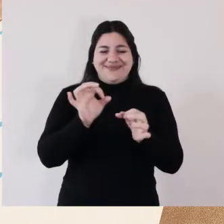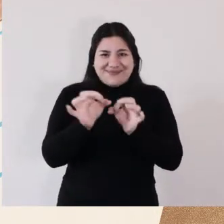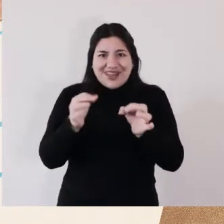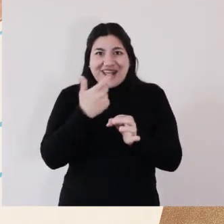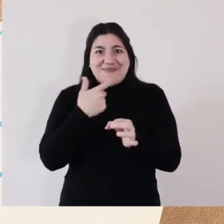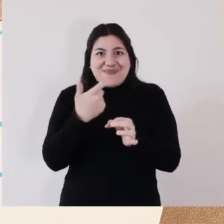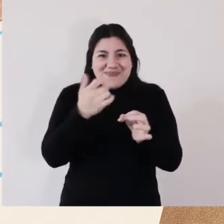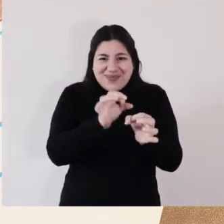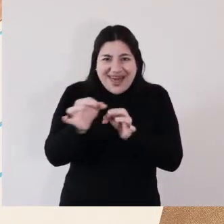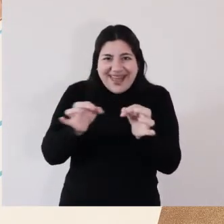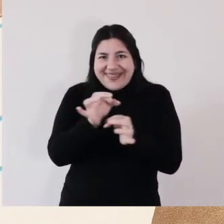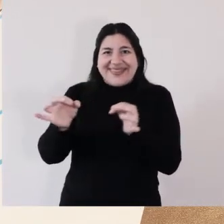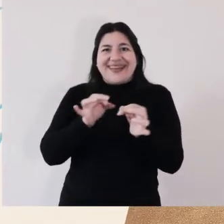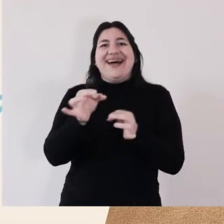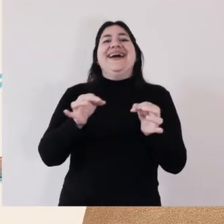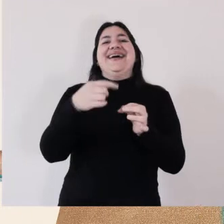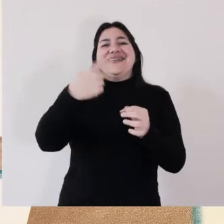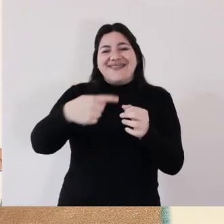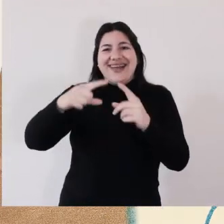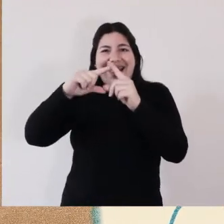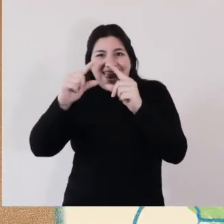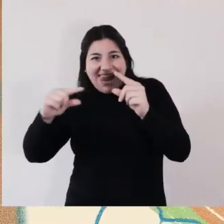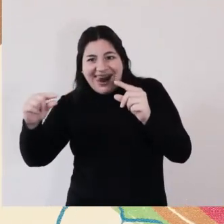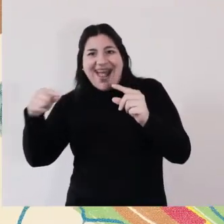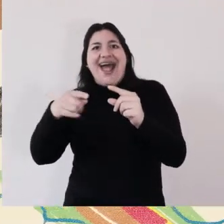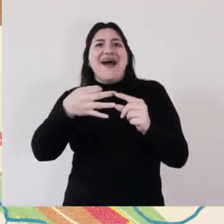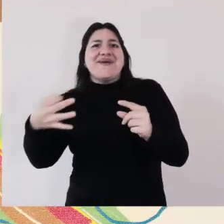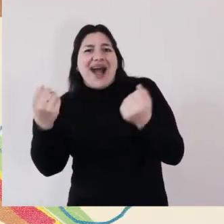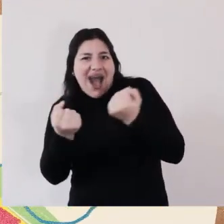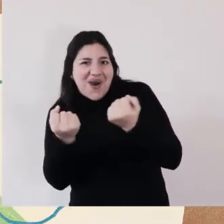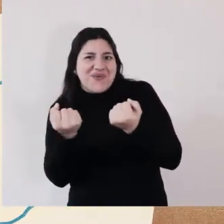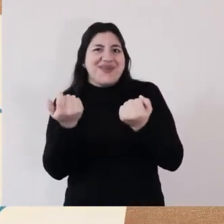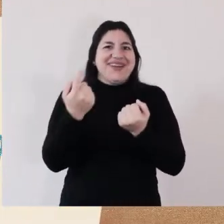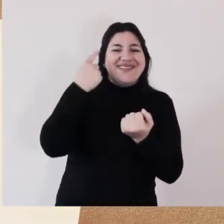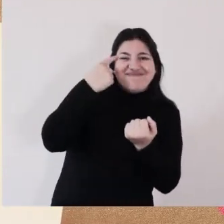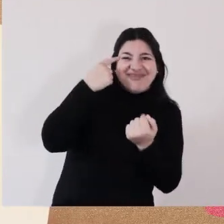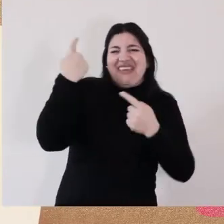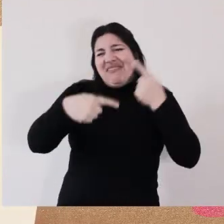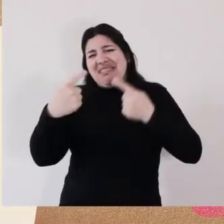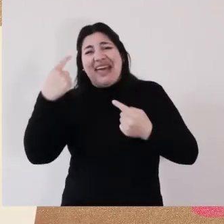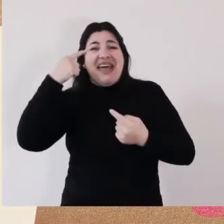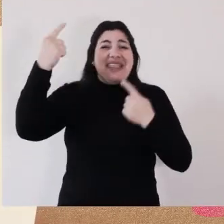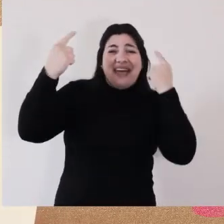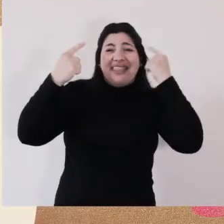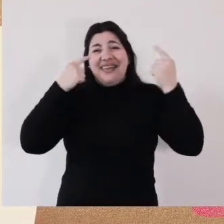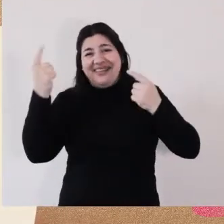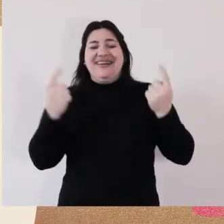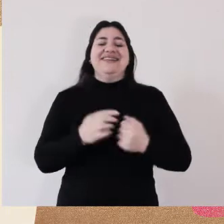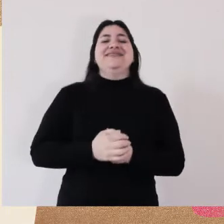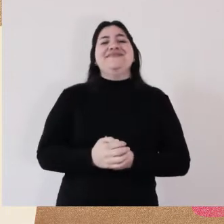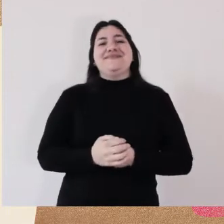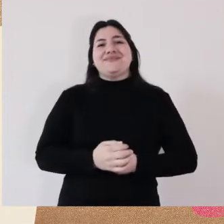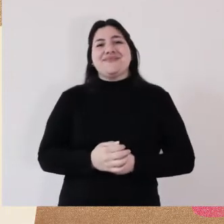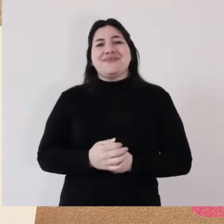Las piedras son casas. Las vainas son autos. Y los orejudos,